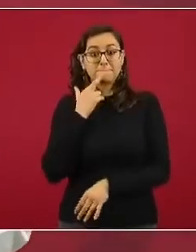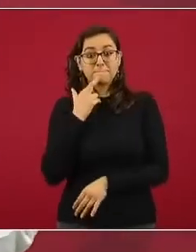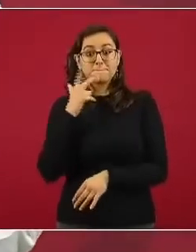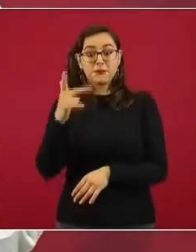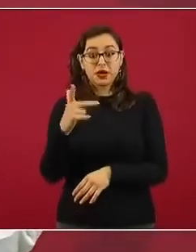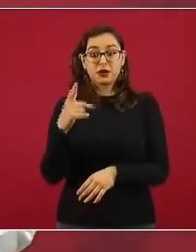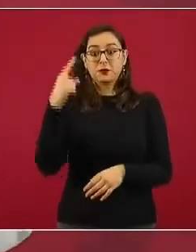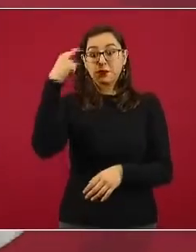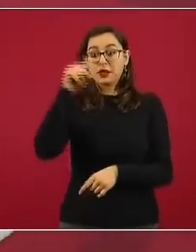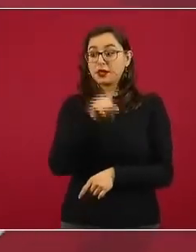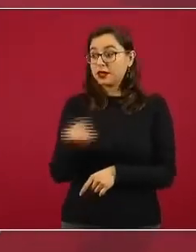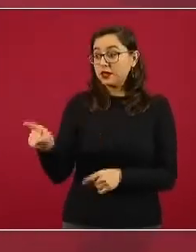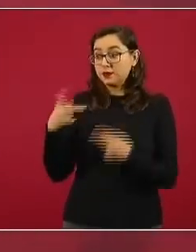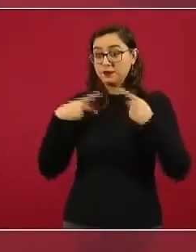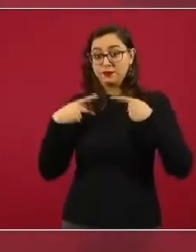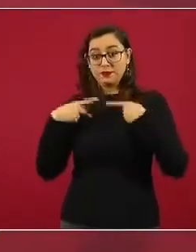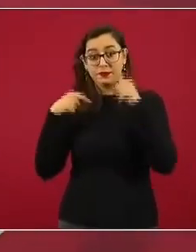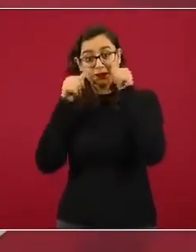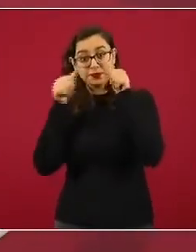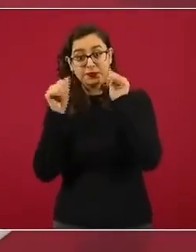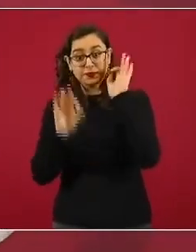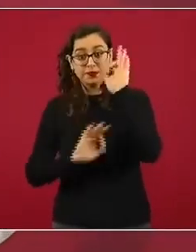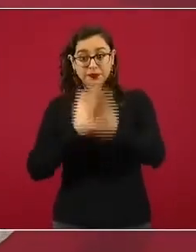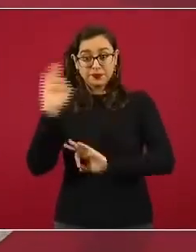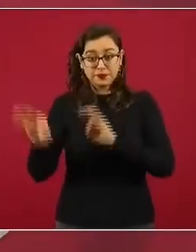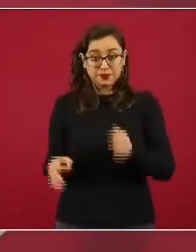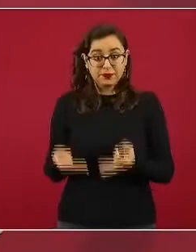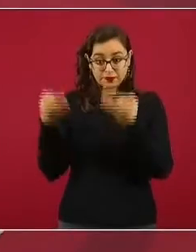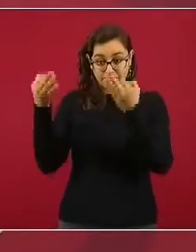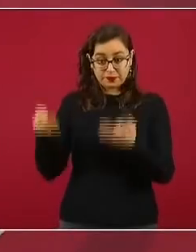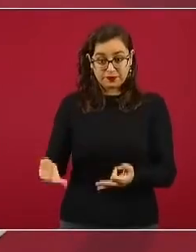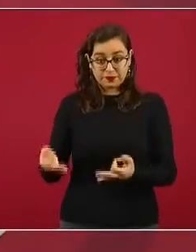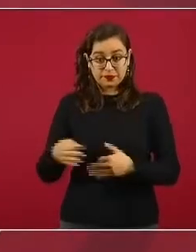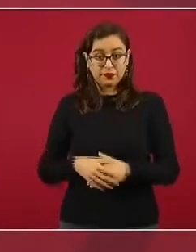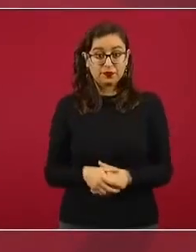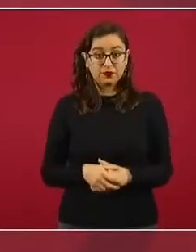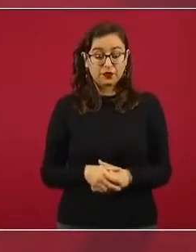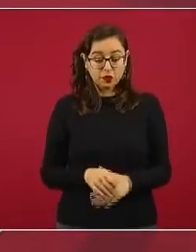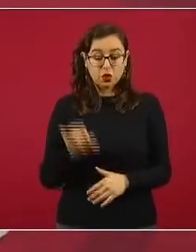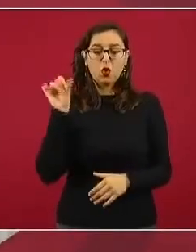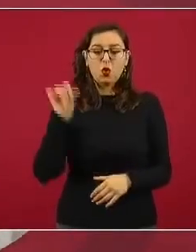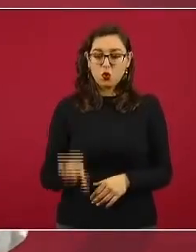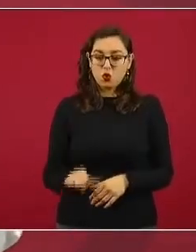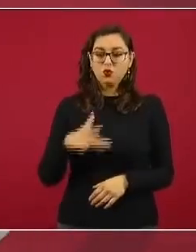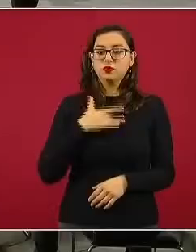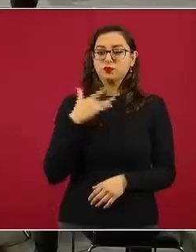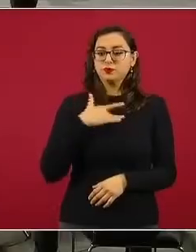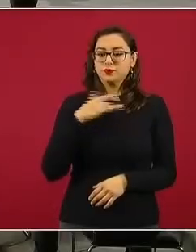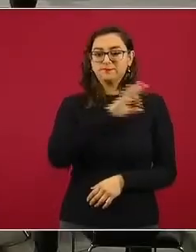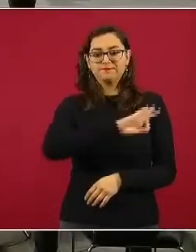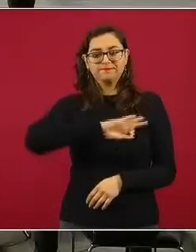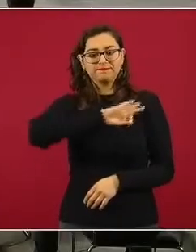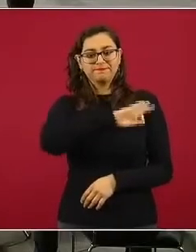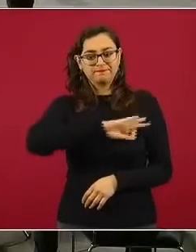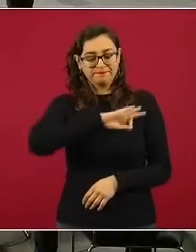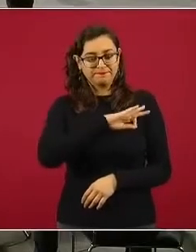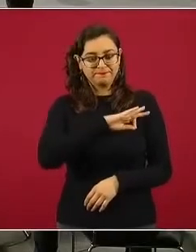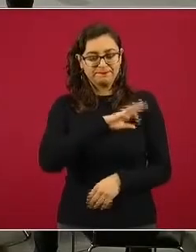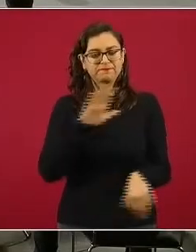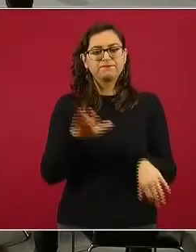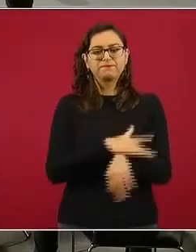a los derechohabientes. Hoy por hoy estamos felices porque estamos presentando